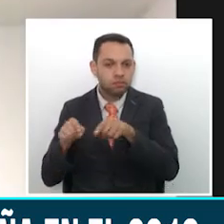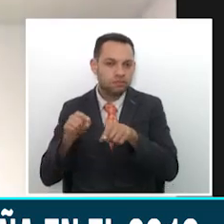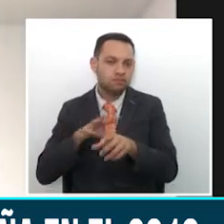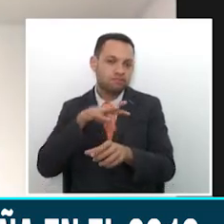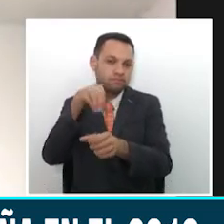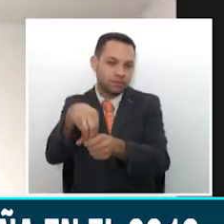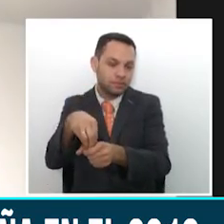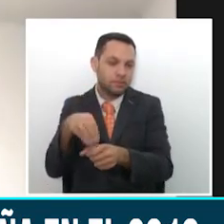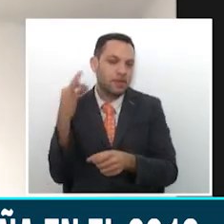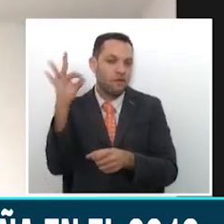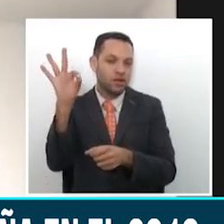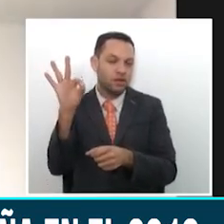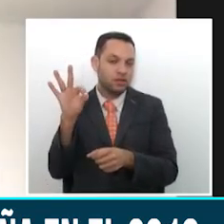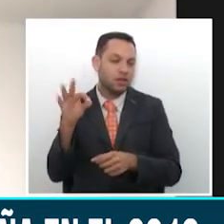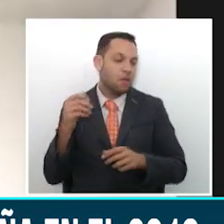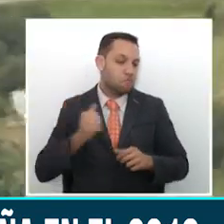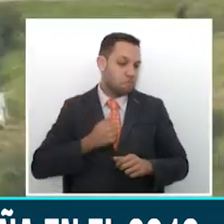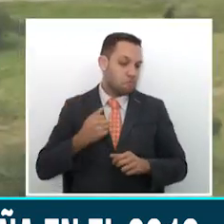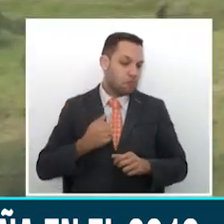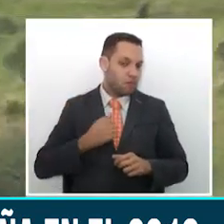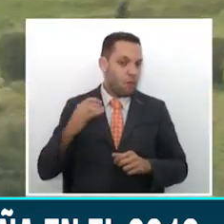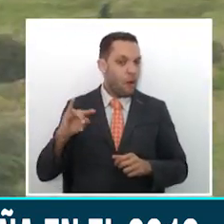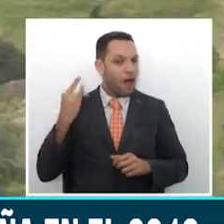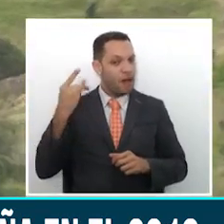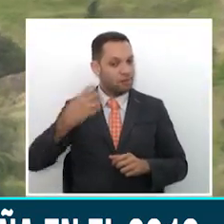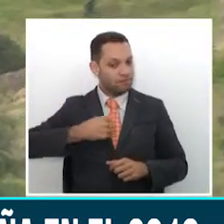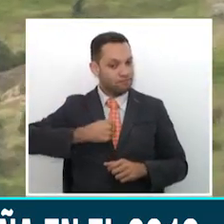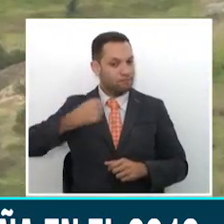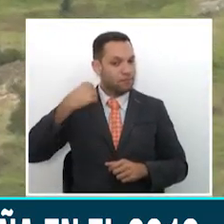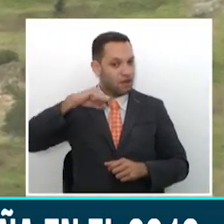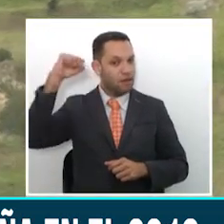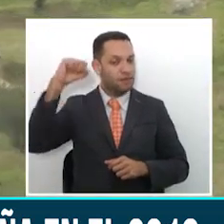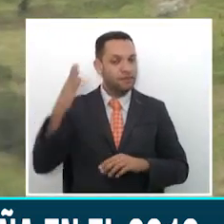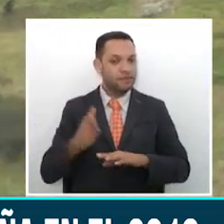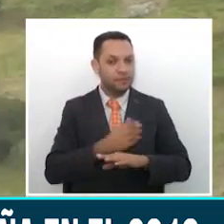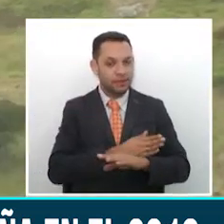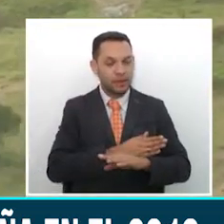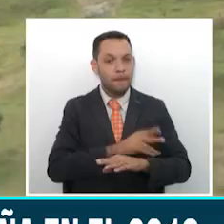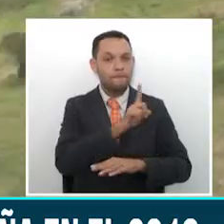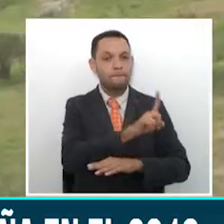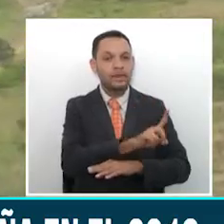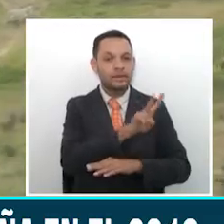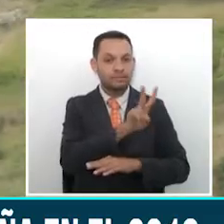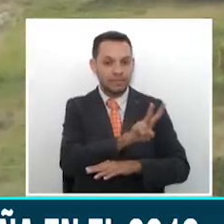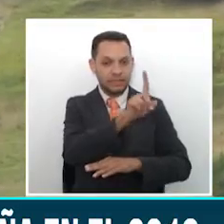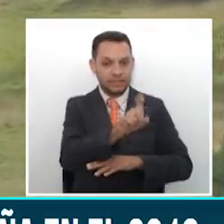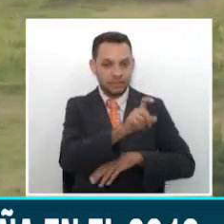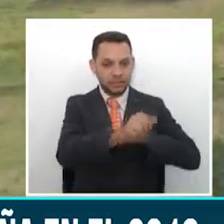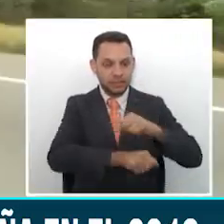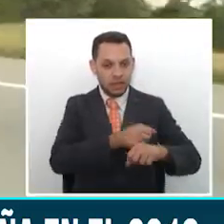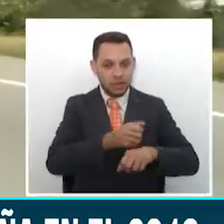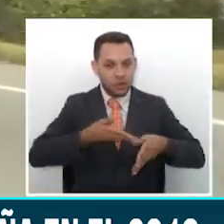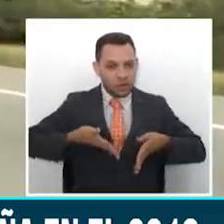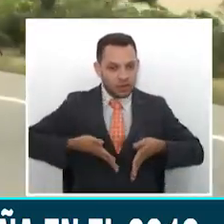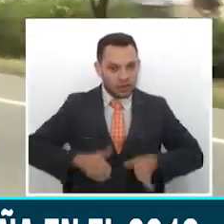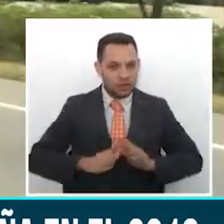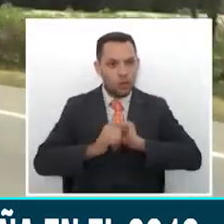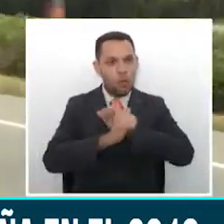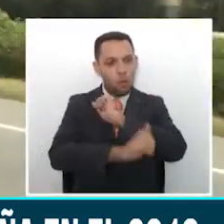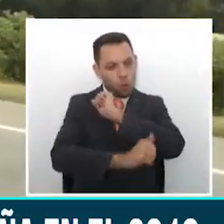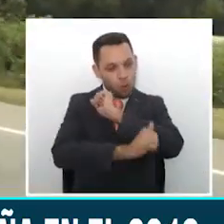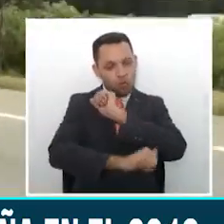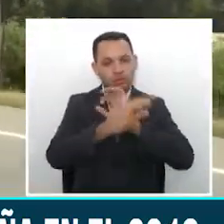nos tocará alguna buena. Superman nació hace 26 años en Pesca Boyacá, tierra de ciclistas por